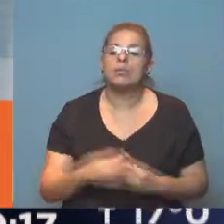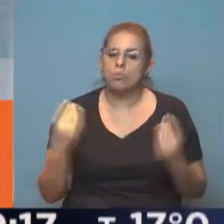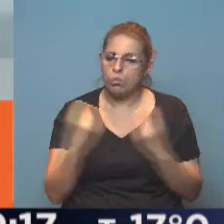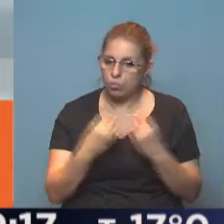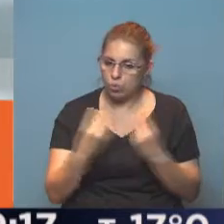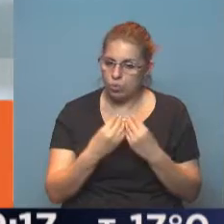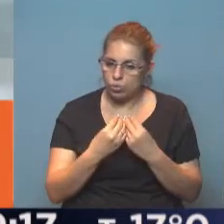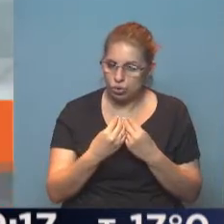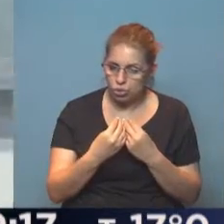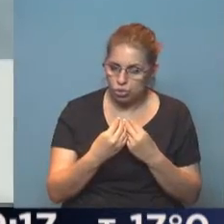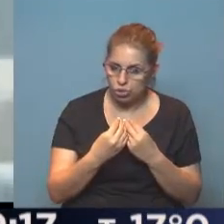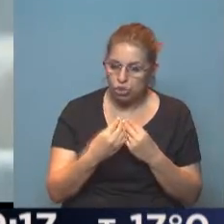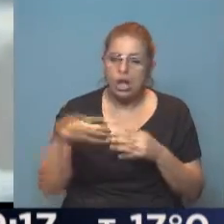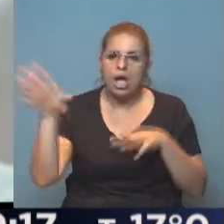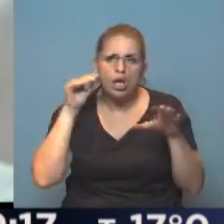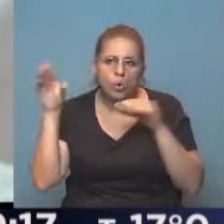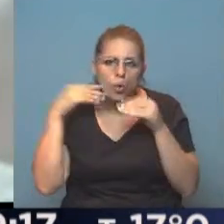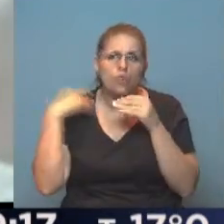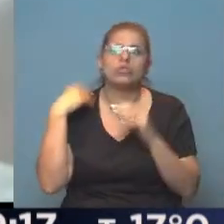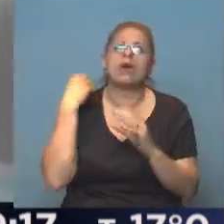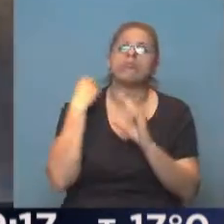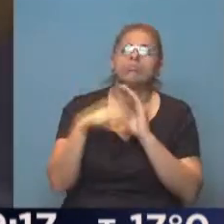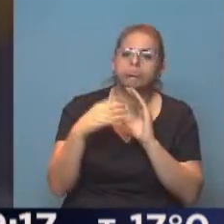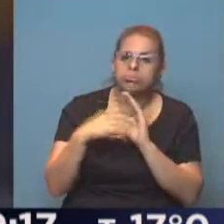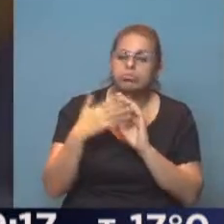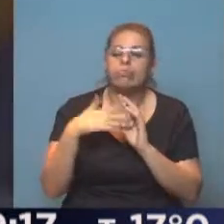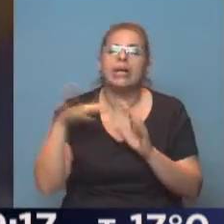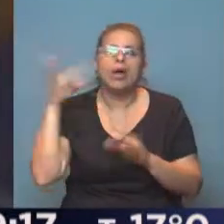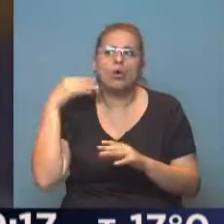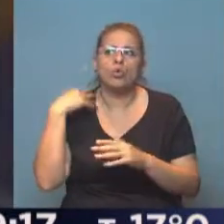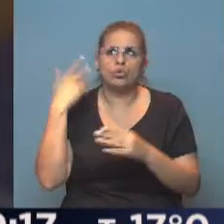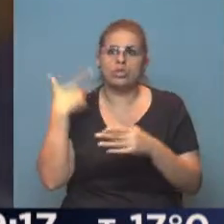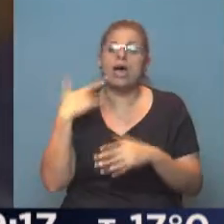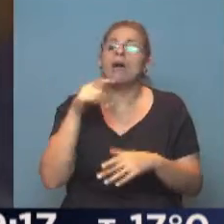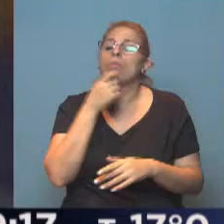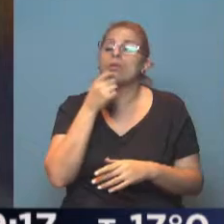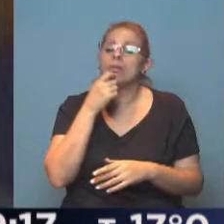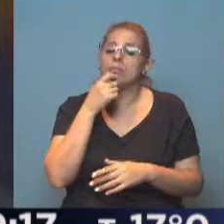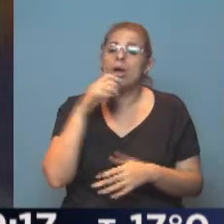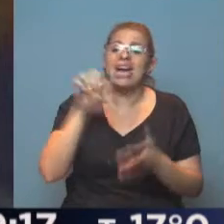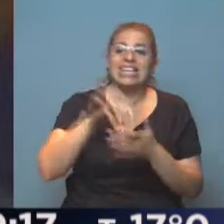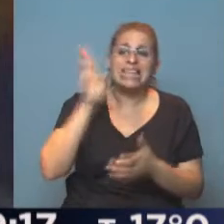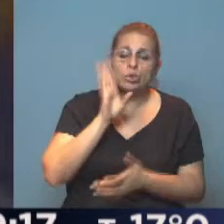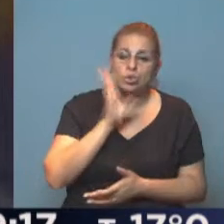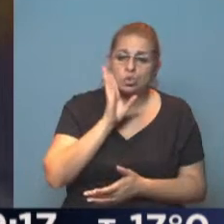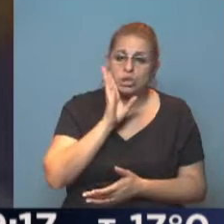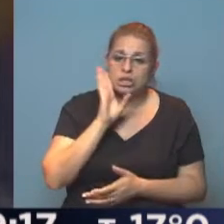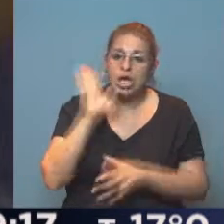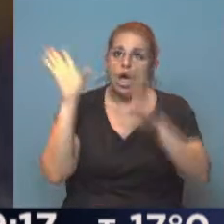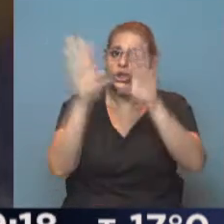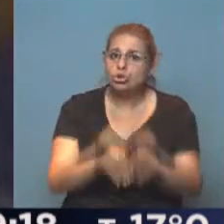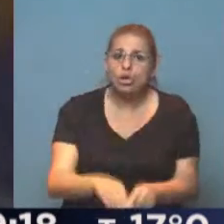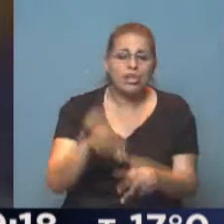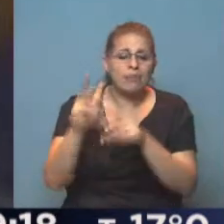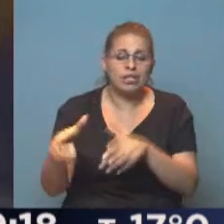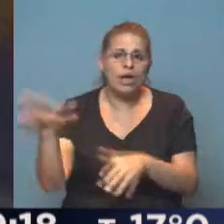circulares y escuchas que mostraban las escuchas masivas a las cuales somete los Estados Unidos a todo el mundo